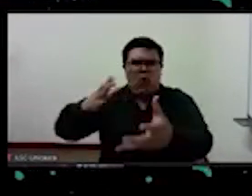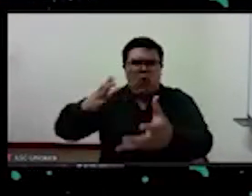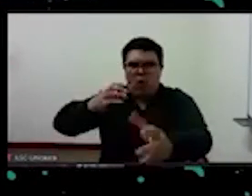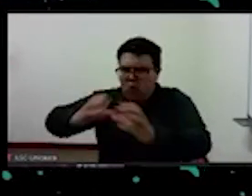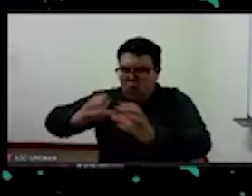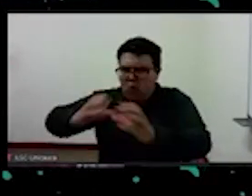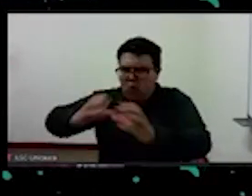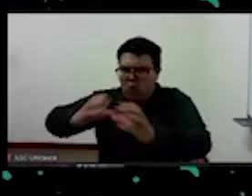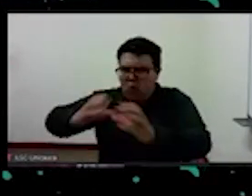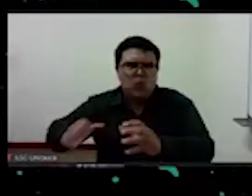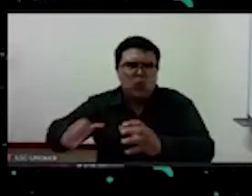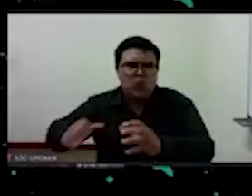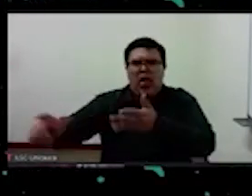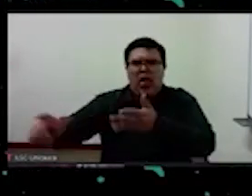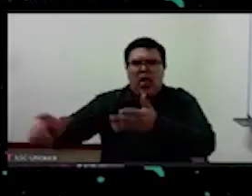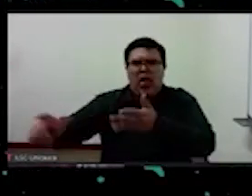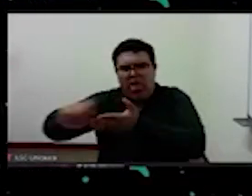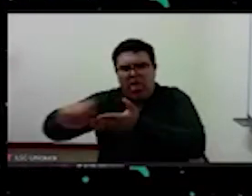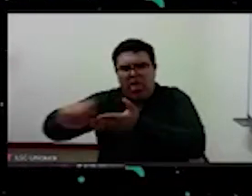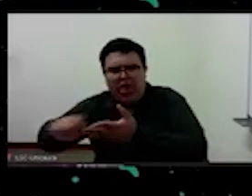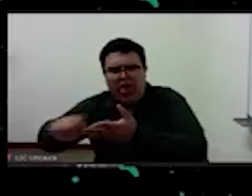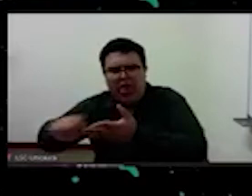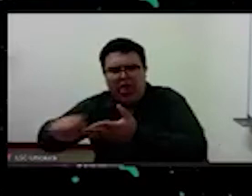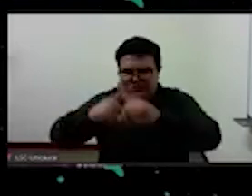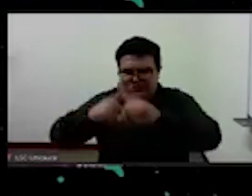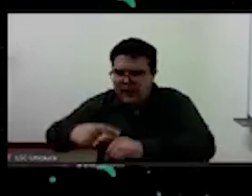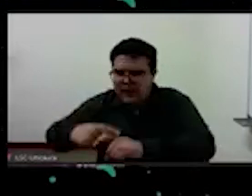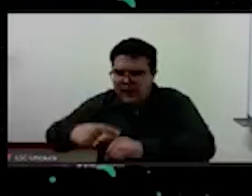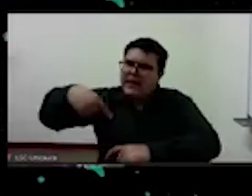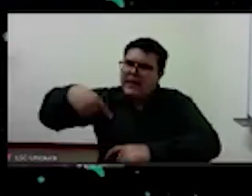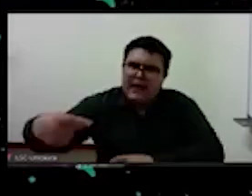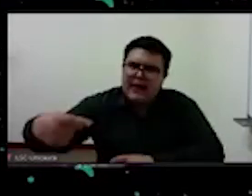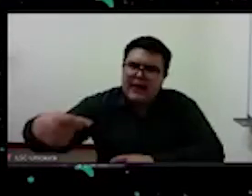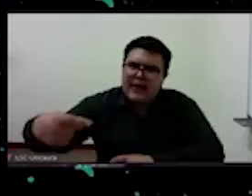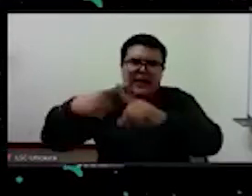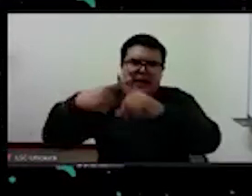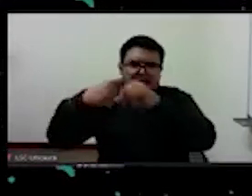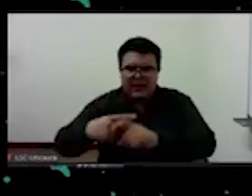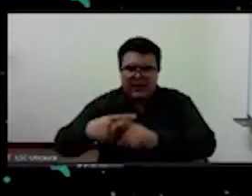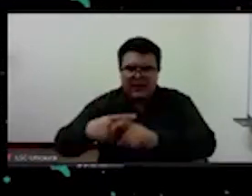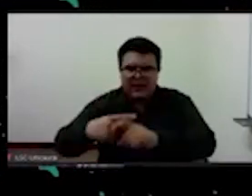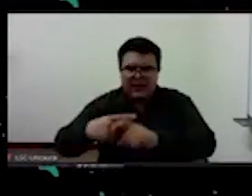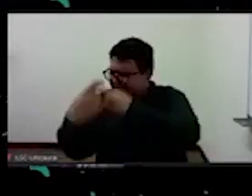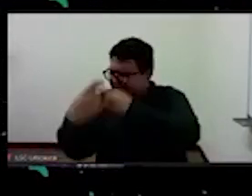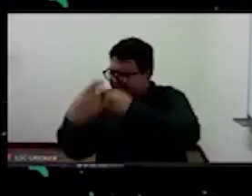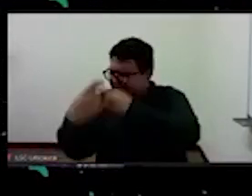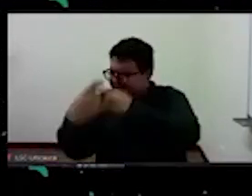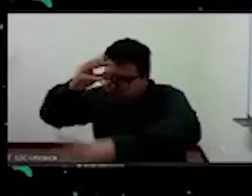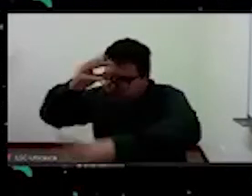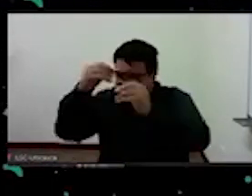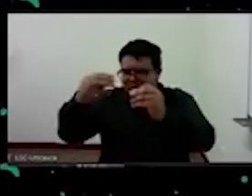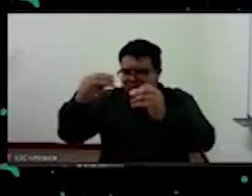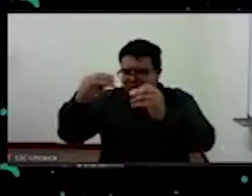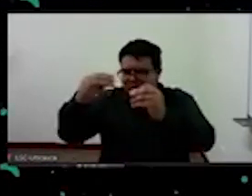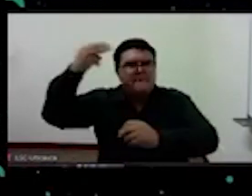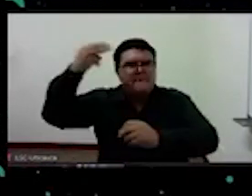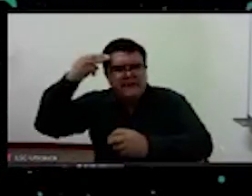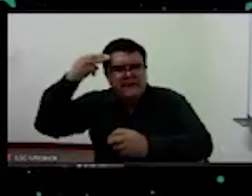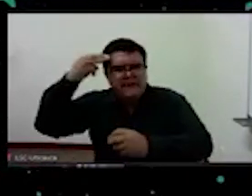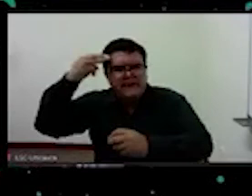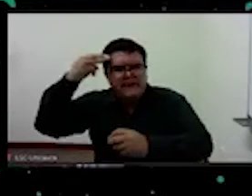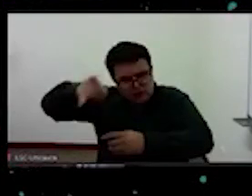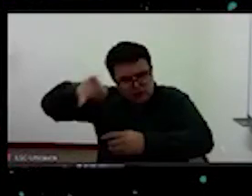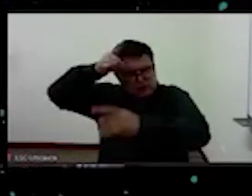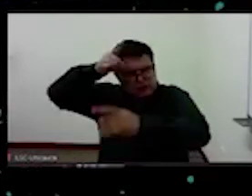escrita y comunicación oral al aprendizaje y a la memorización